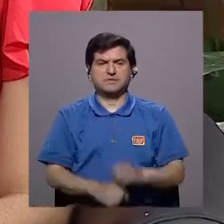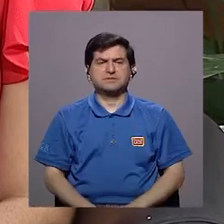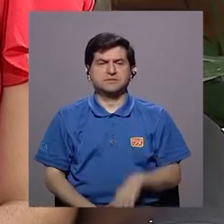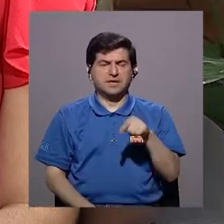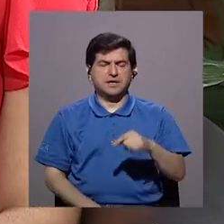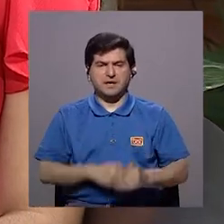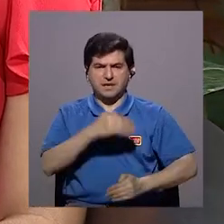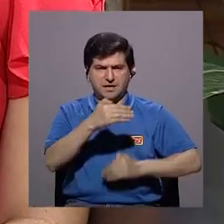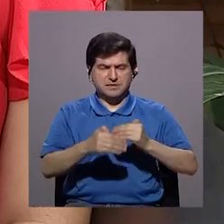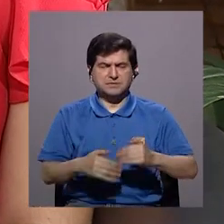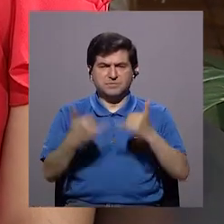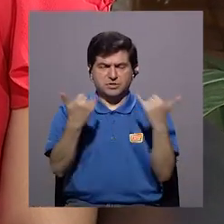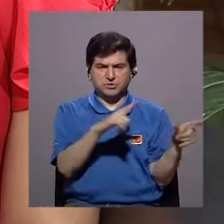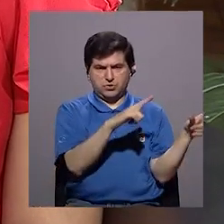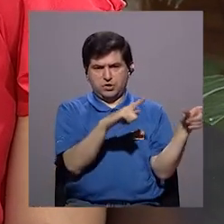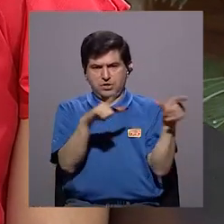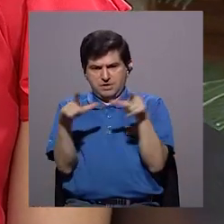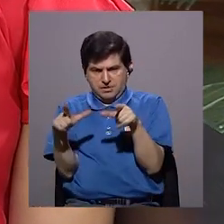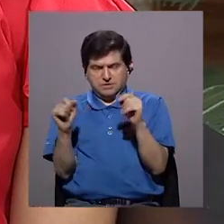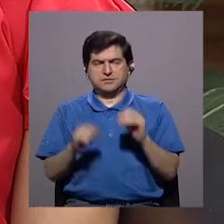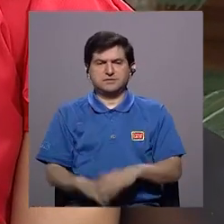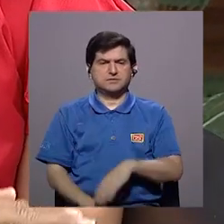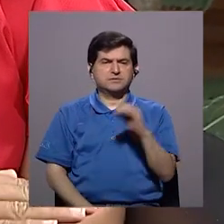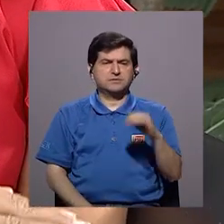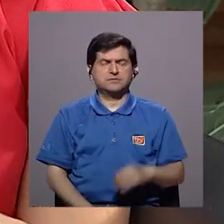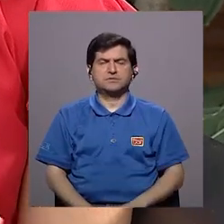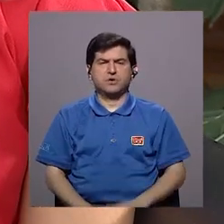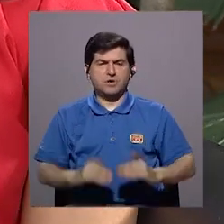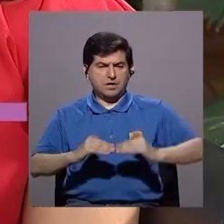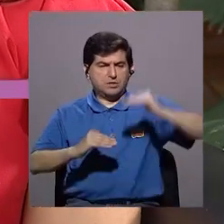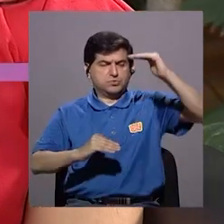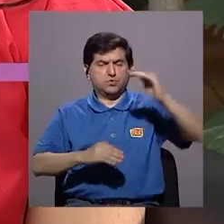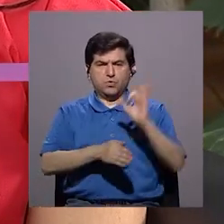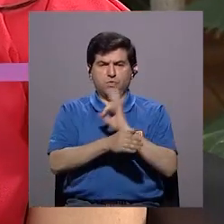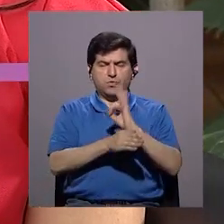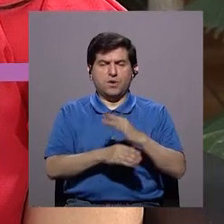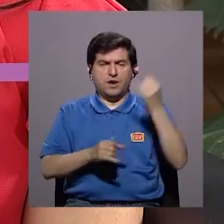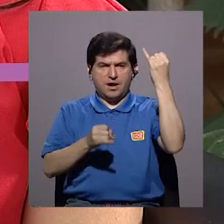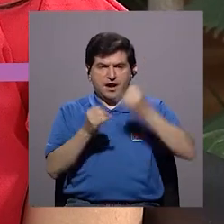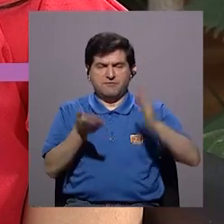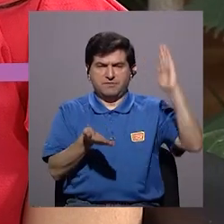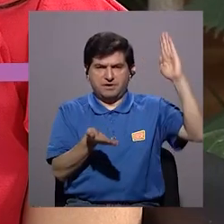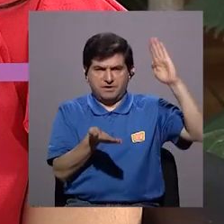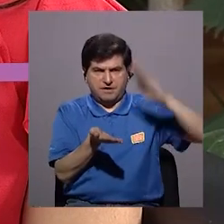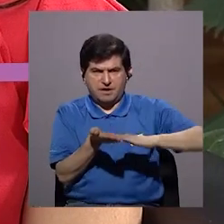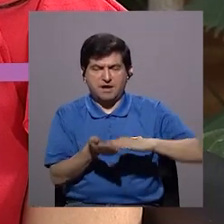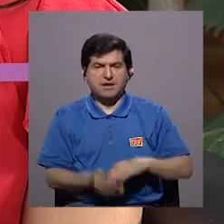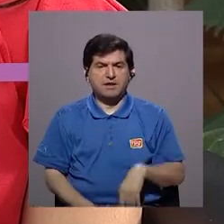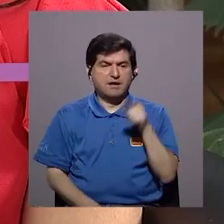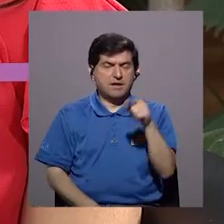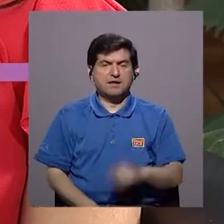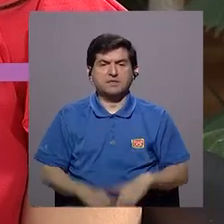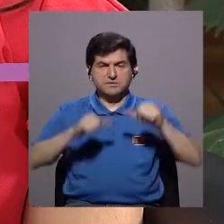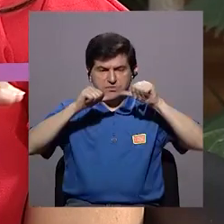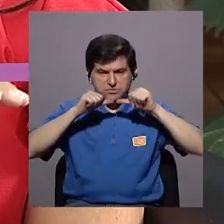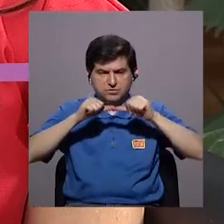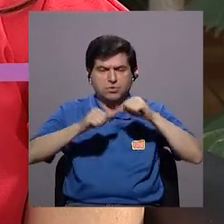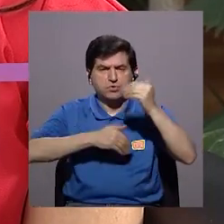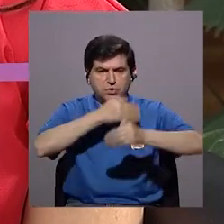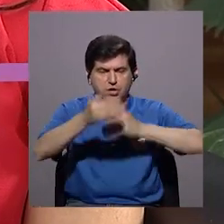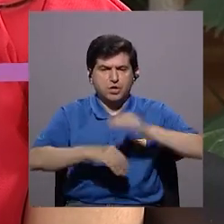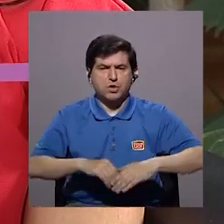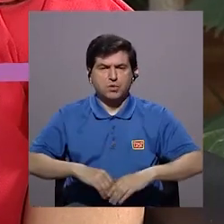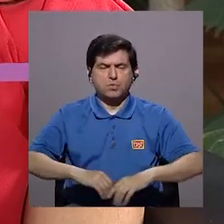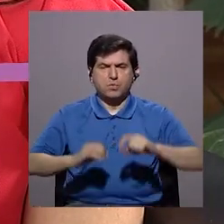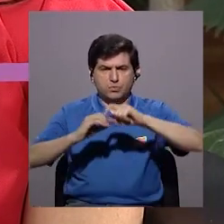una maduración, y después, como una elevación de la función, y al final hay una declinación. Esto lo llamamos el continuum